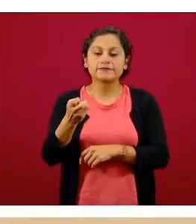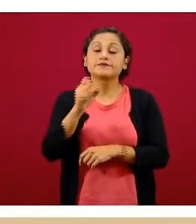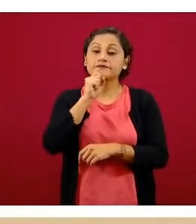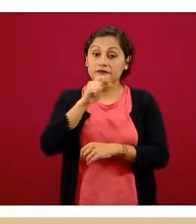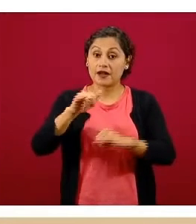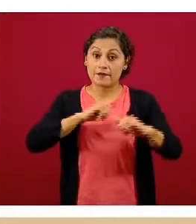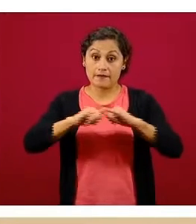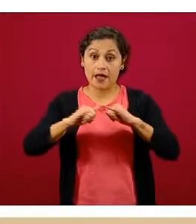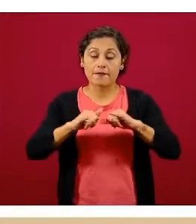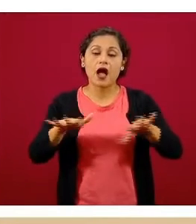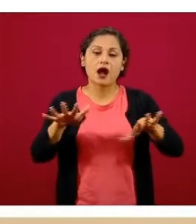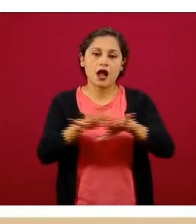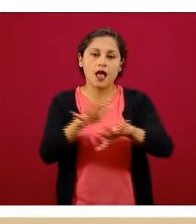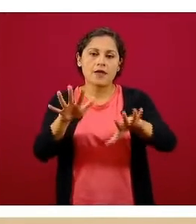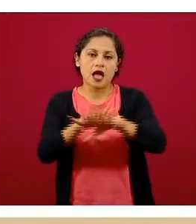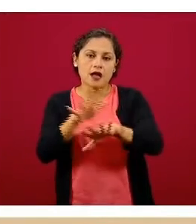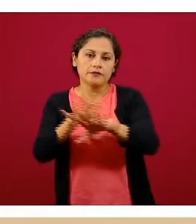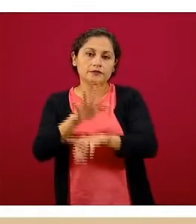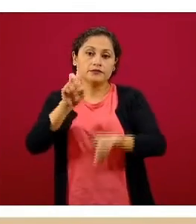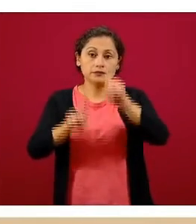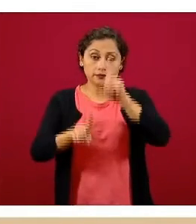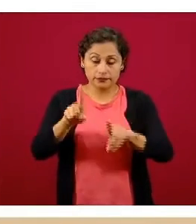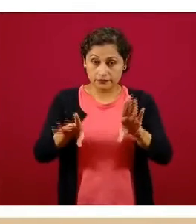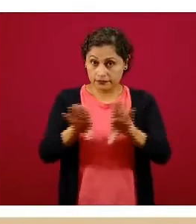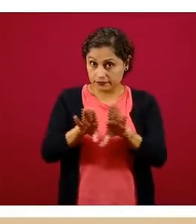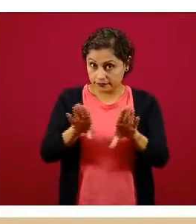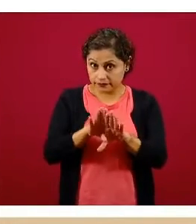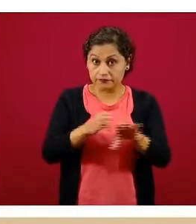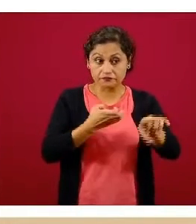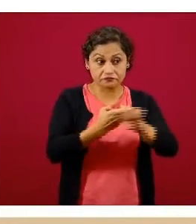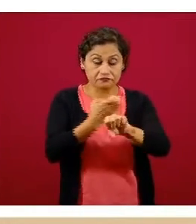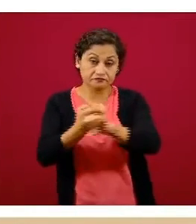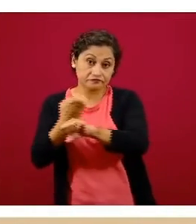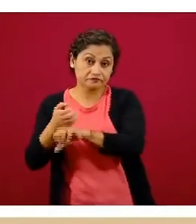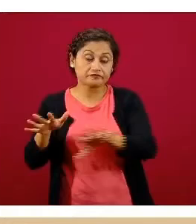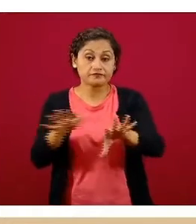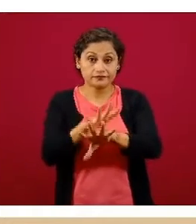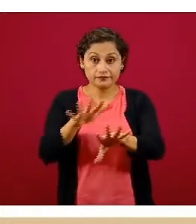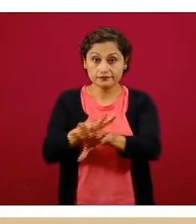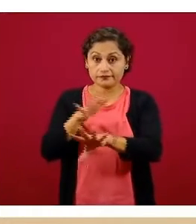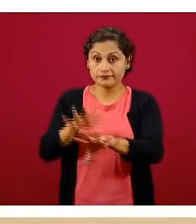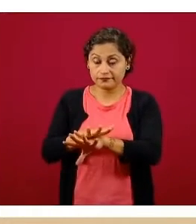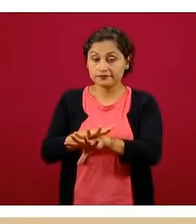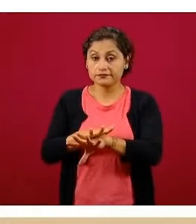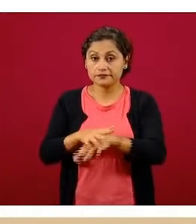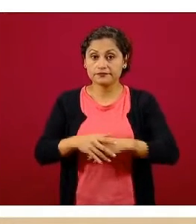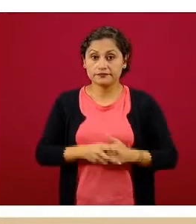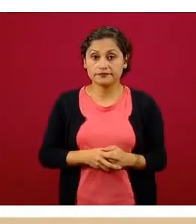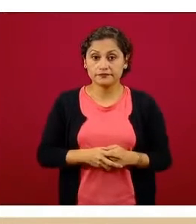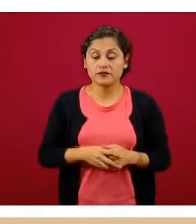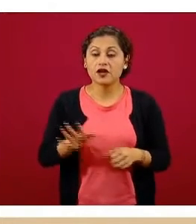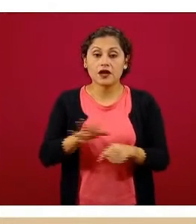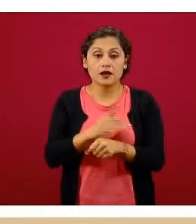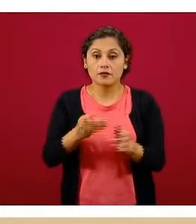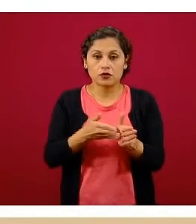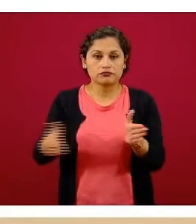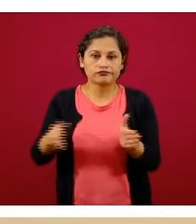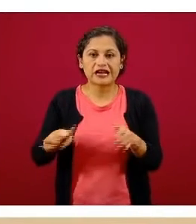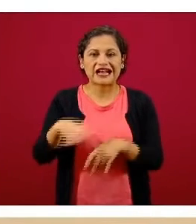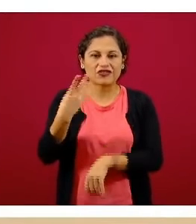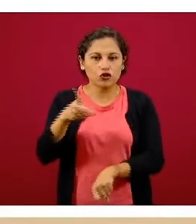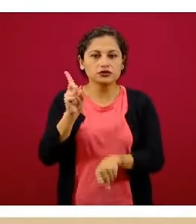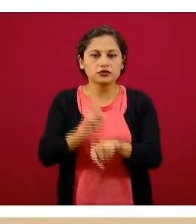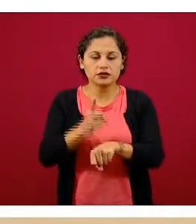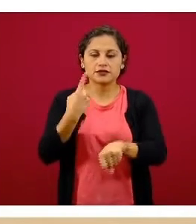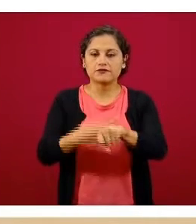cambiando de color en base a cómo se va moviendo esta ventana que siempre está cargando sólo los casos de los últimos 14 días.